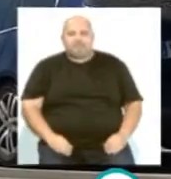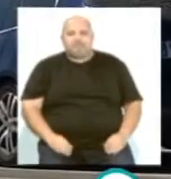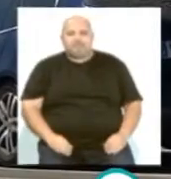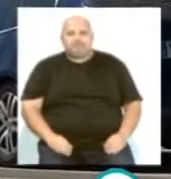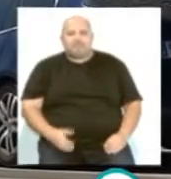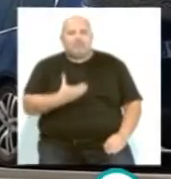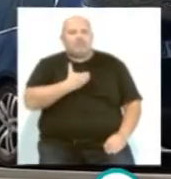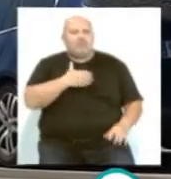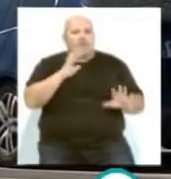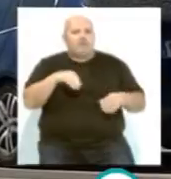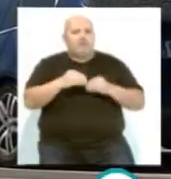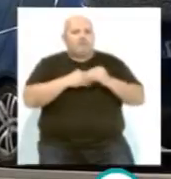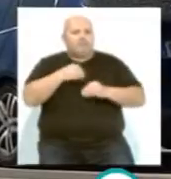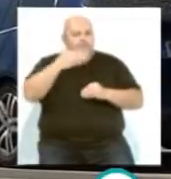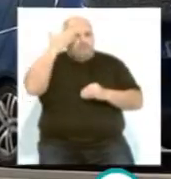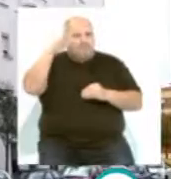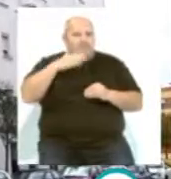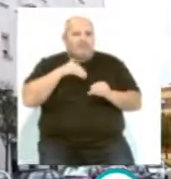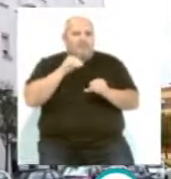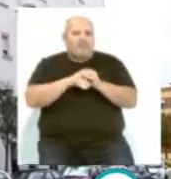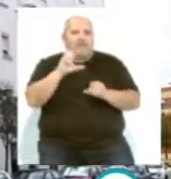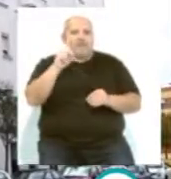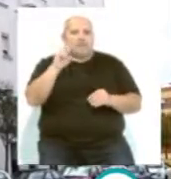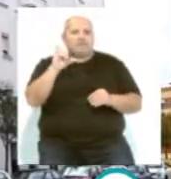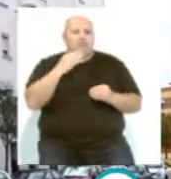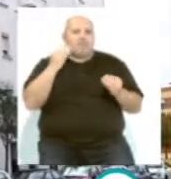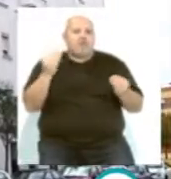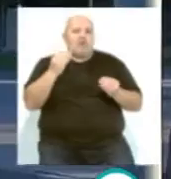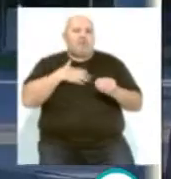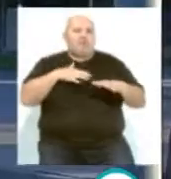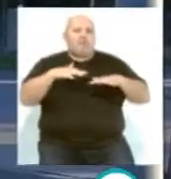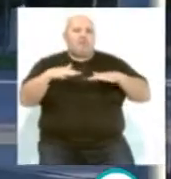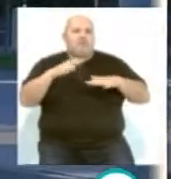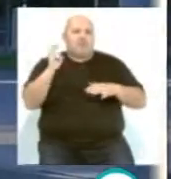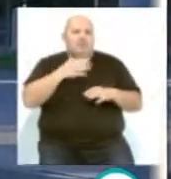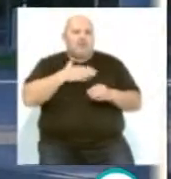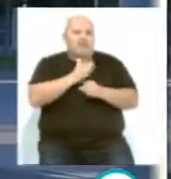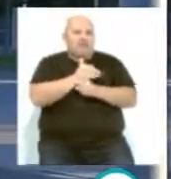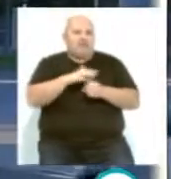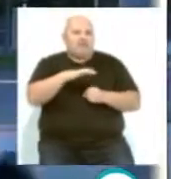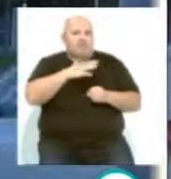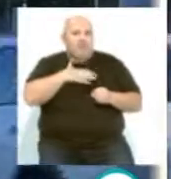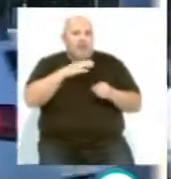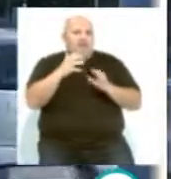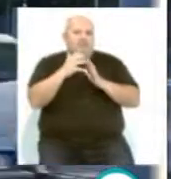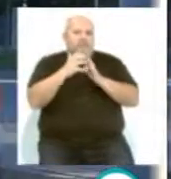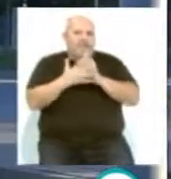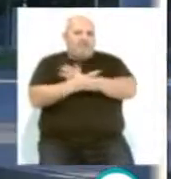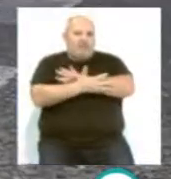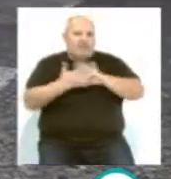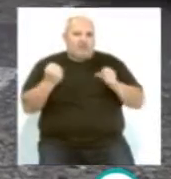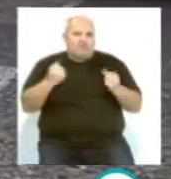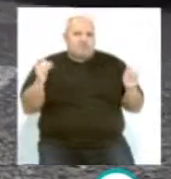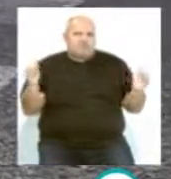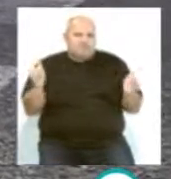El Ayuntamiento de Cádiz acometerá con fondos EDUCI mejoras de movilidad en las barriadas de Estramuros para ralentizar el